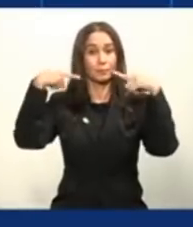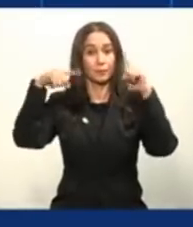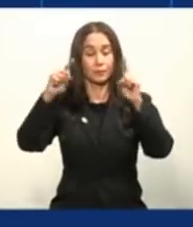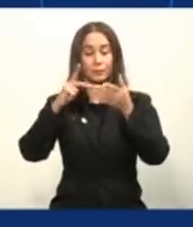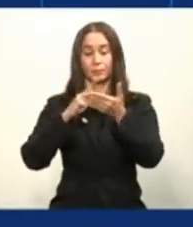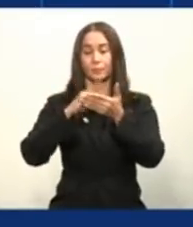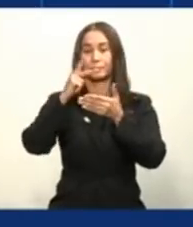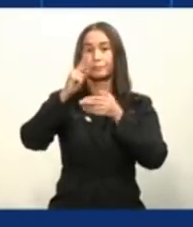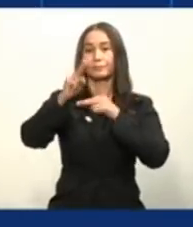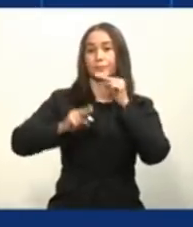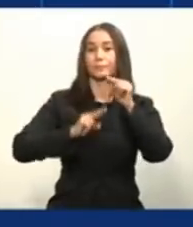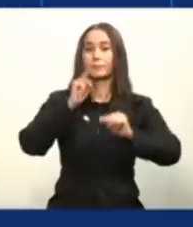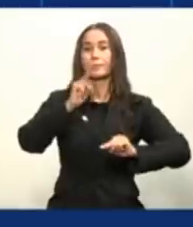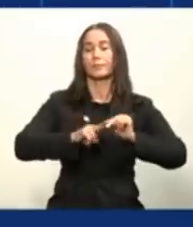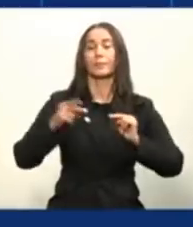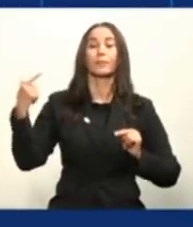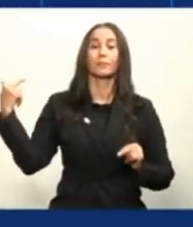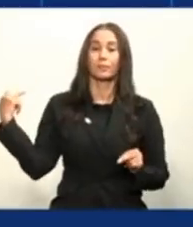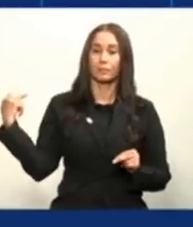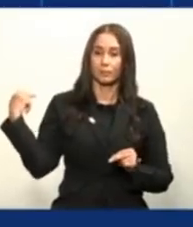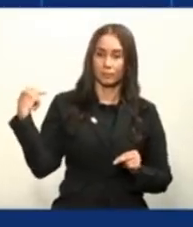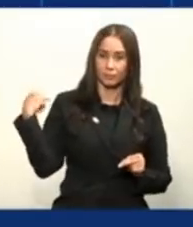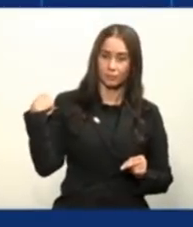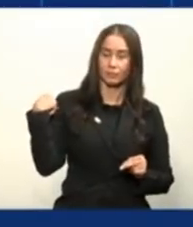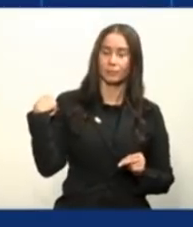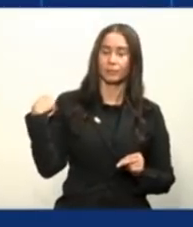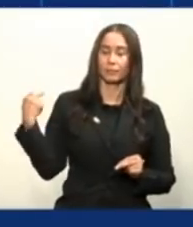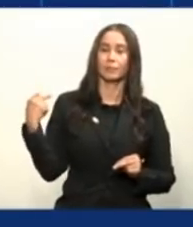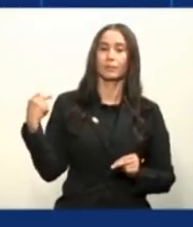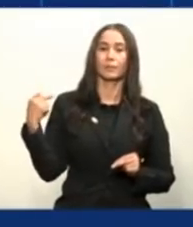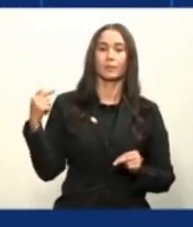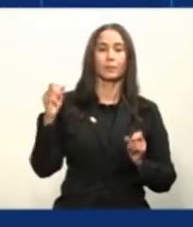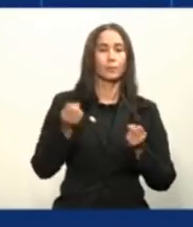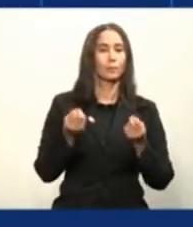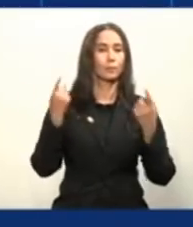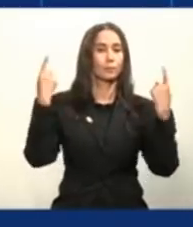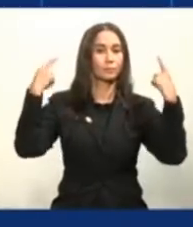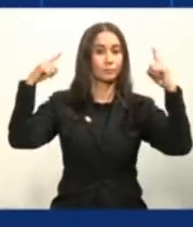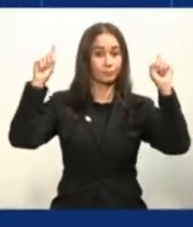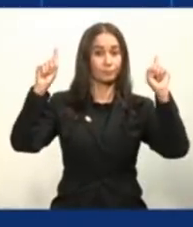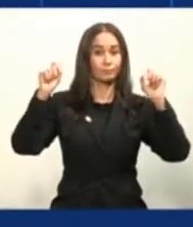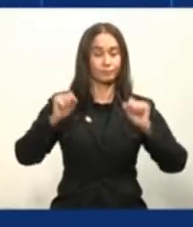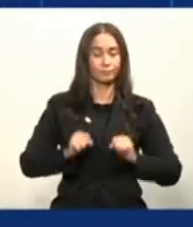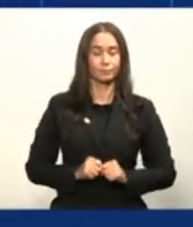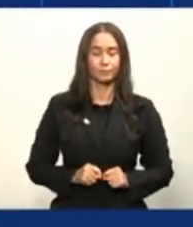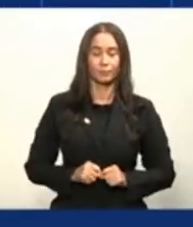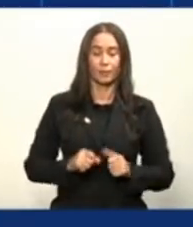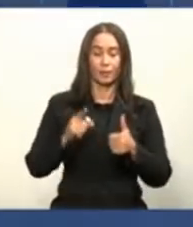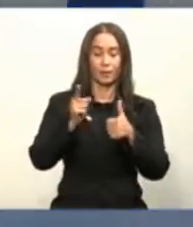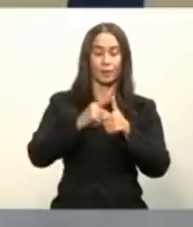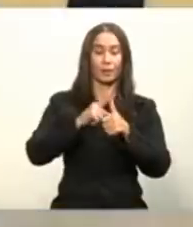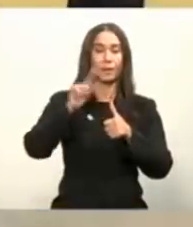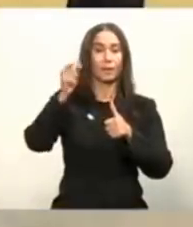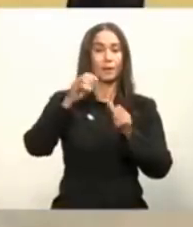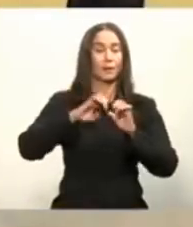Plan Nacional de Vacunación con éxito. El primer equipo está